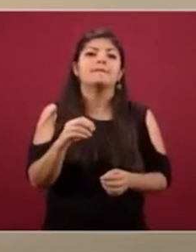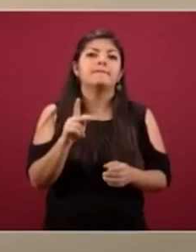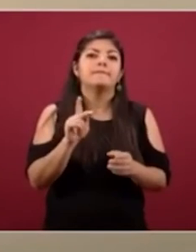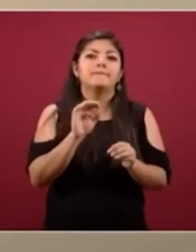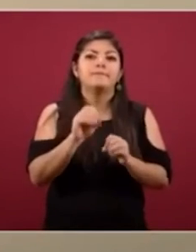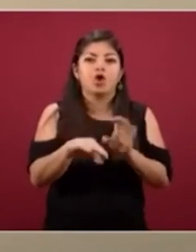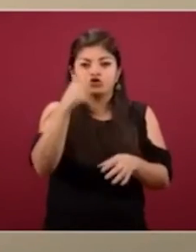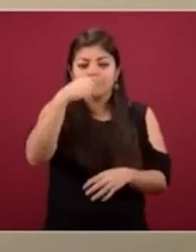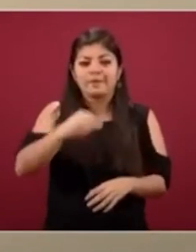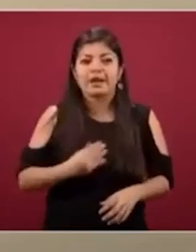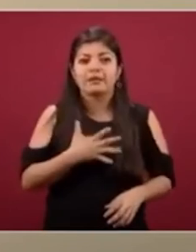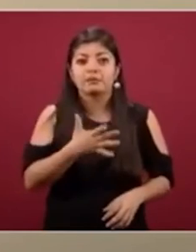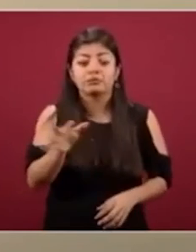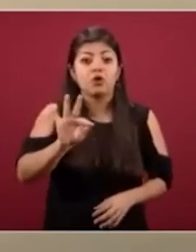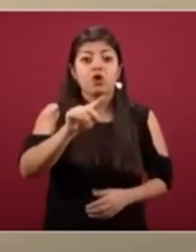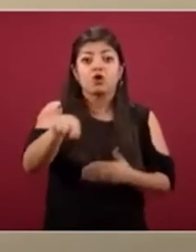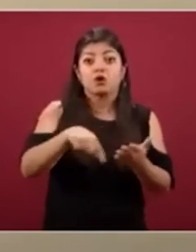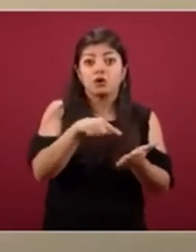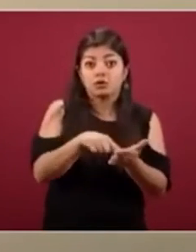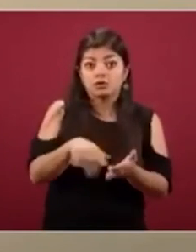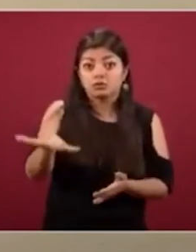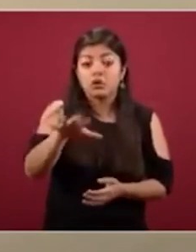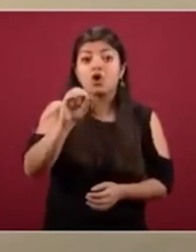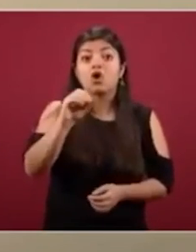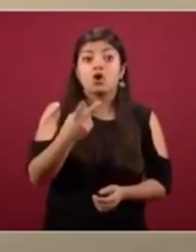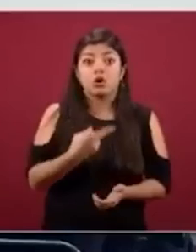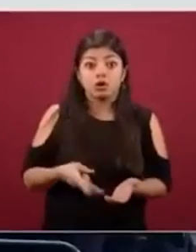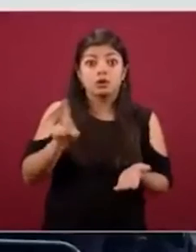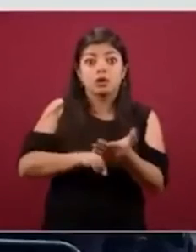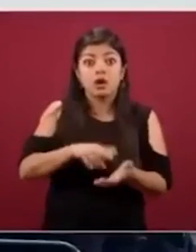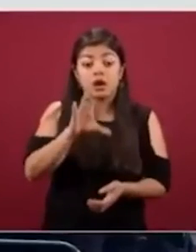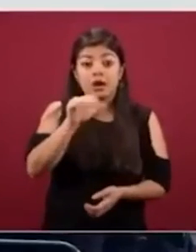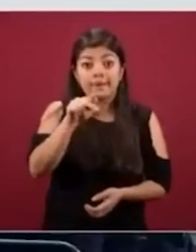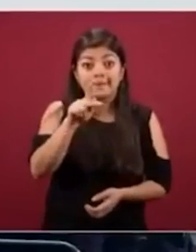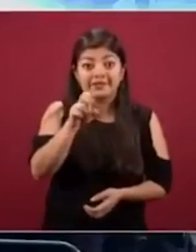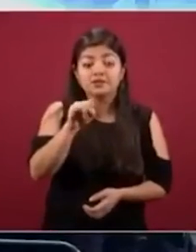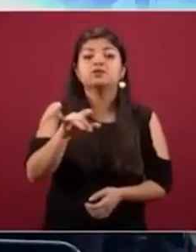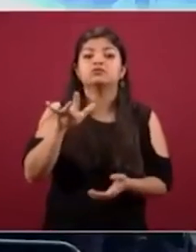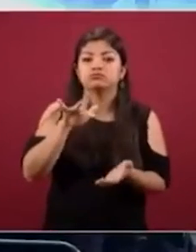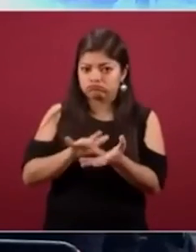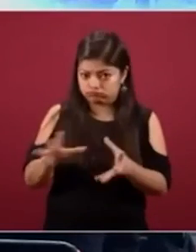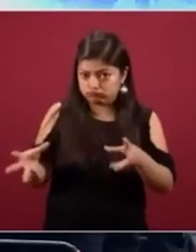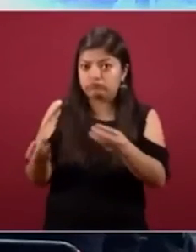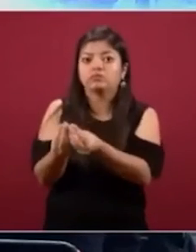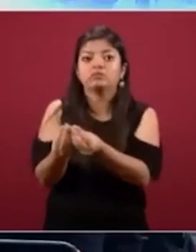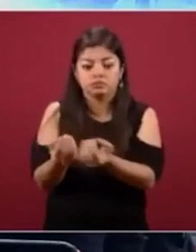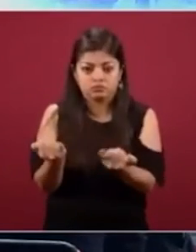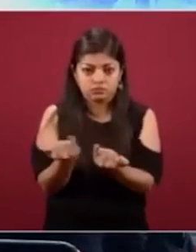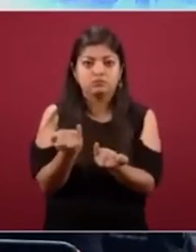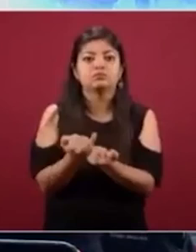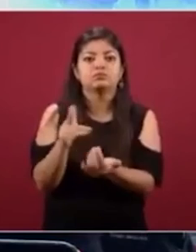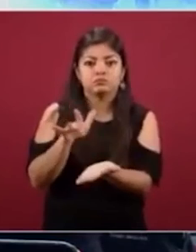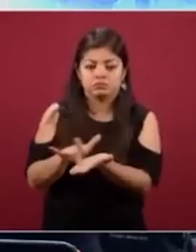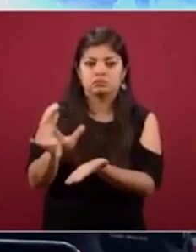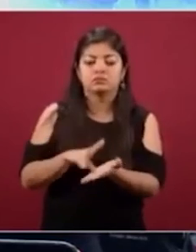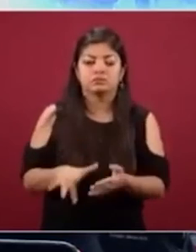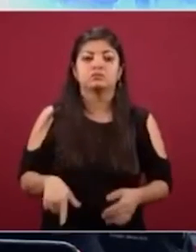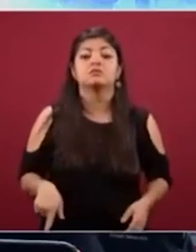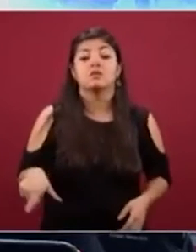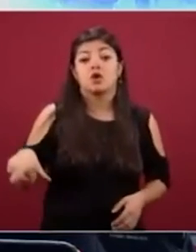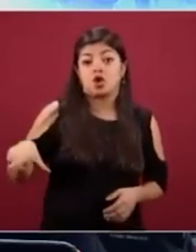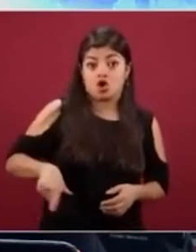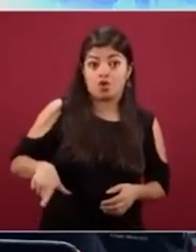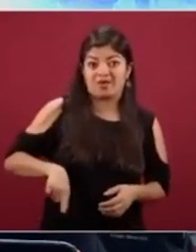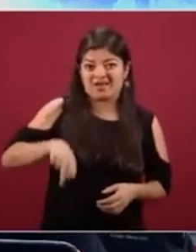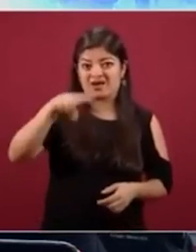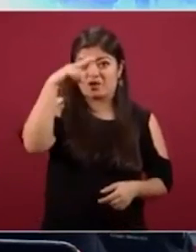si están en zona rural y también son campesinos. Adelante, por favor. Y el gobierno de México